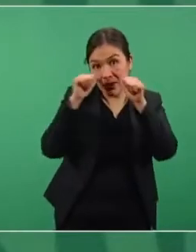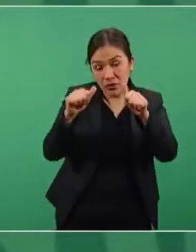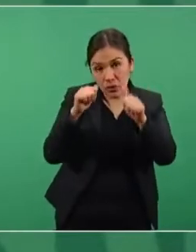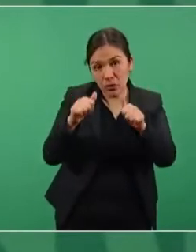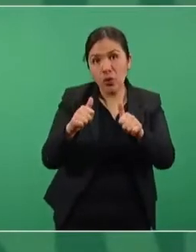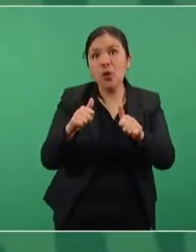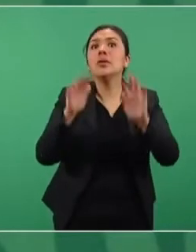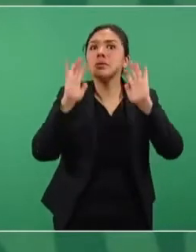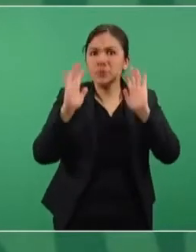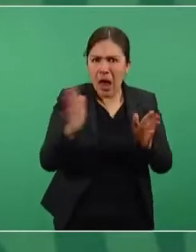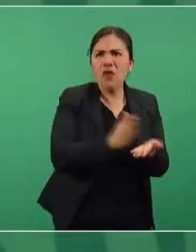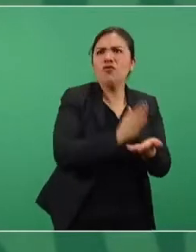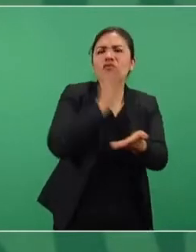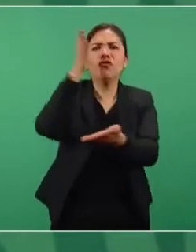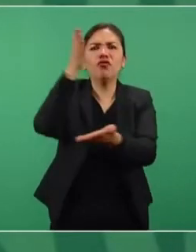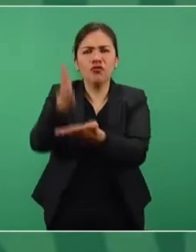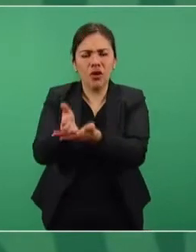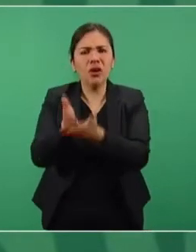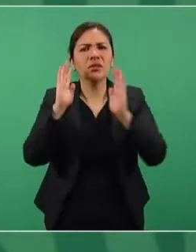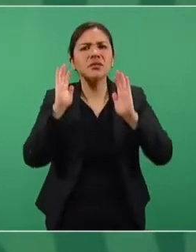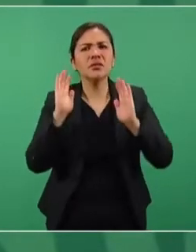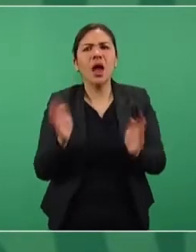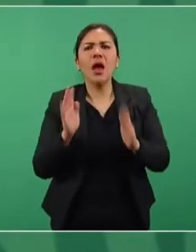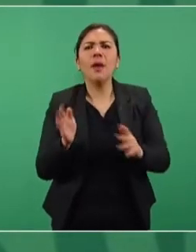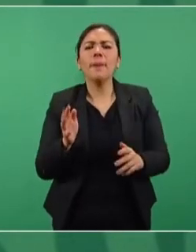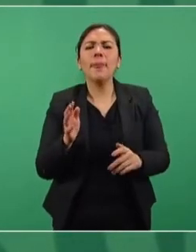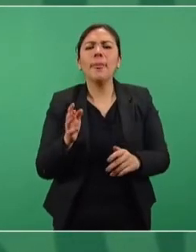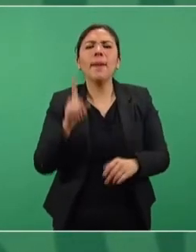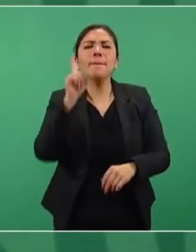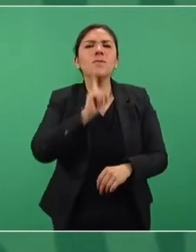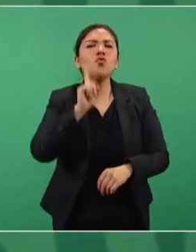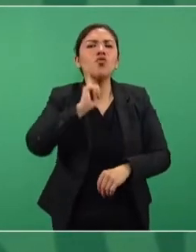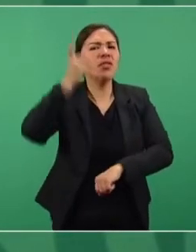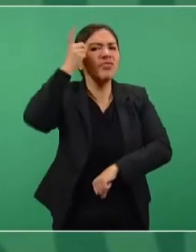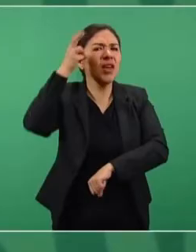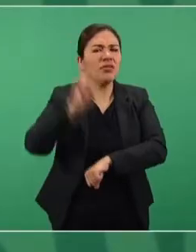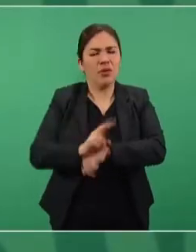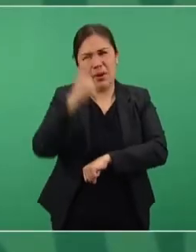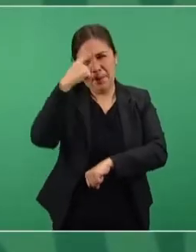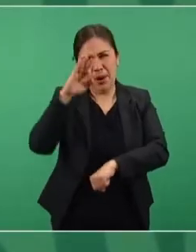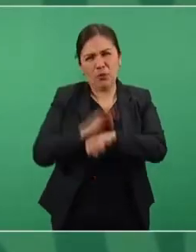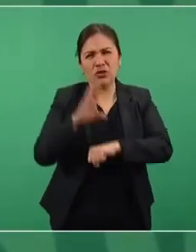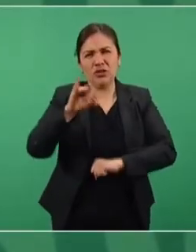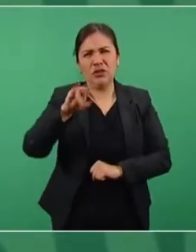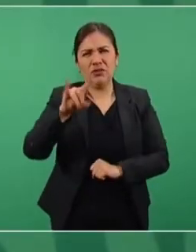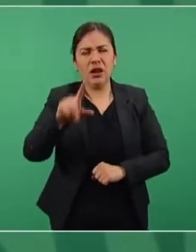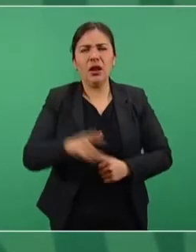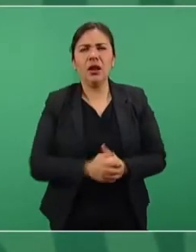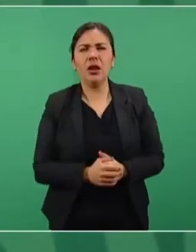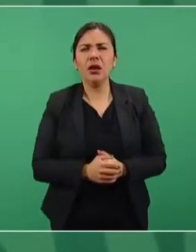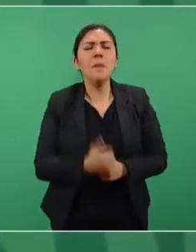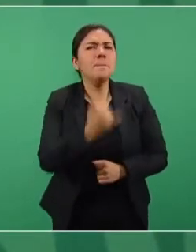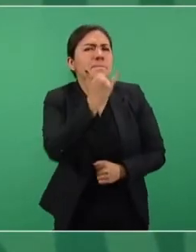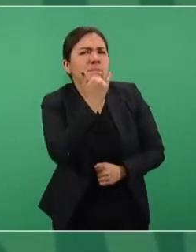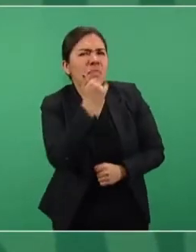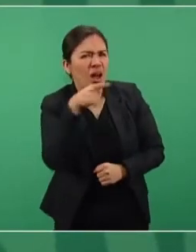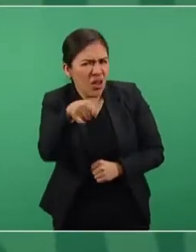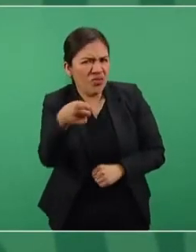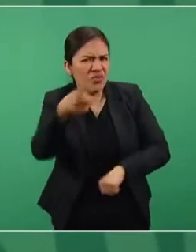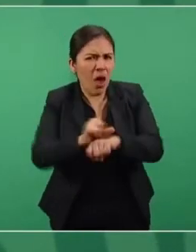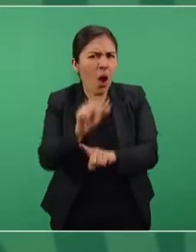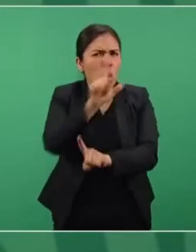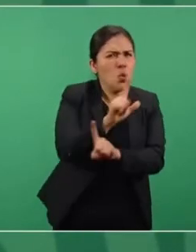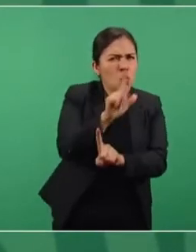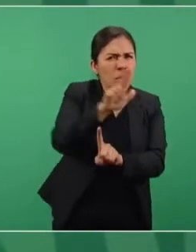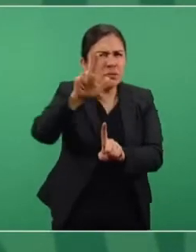se trasladó la directora de Protección Civil. ¿No fue entre lunes y martes de la semana